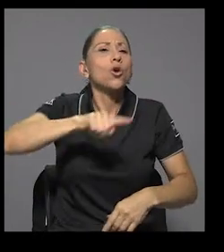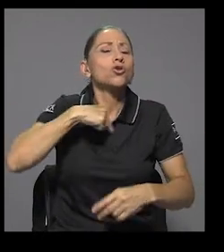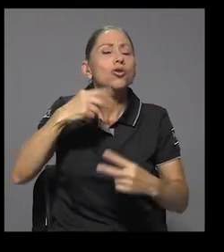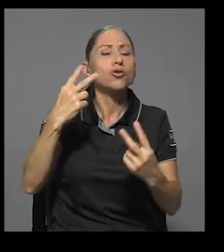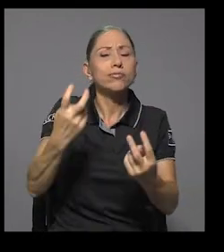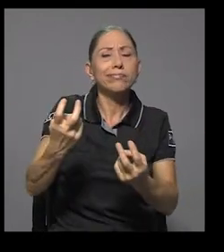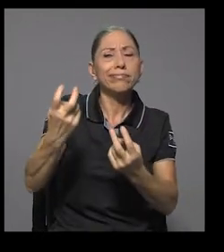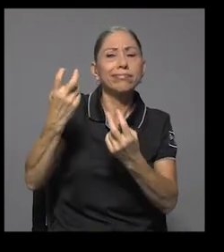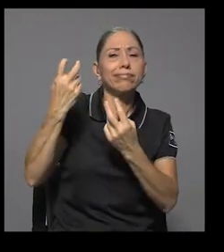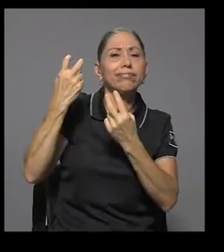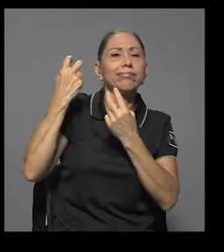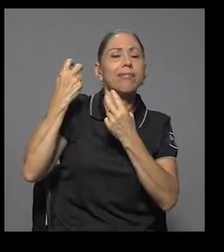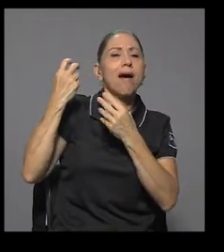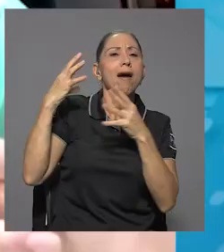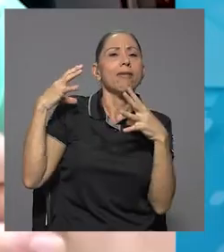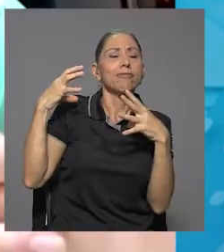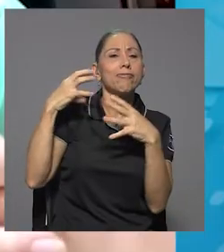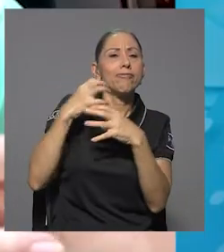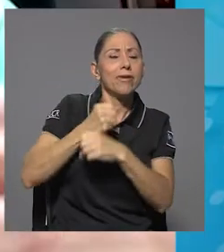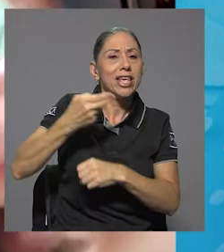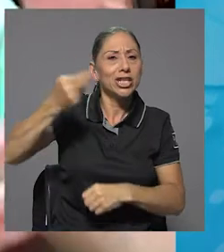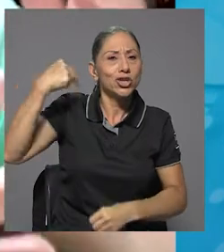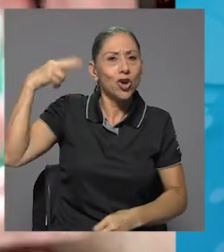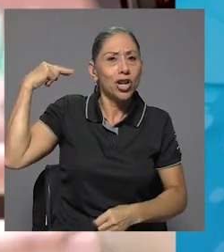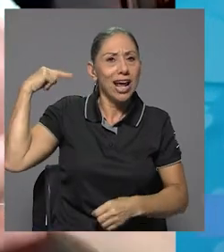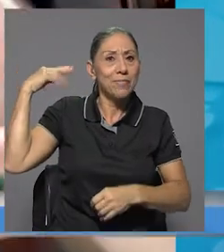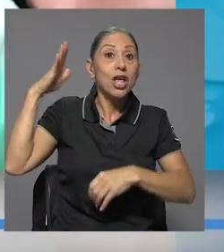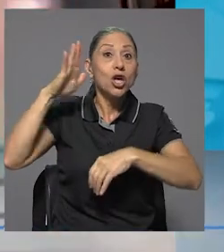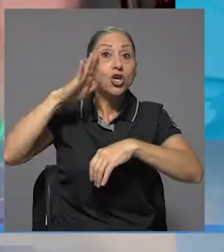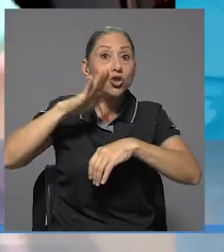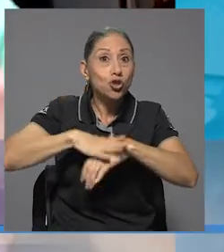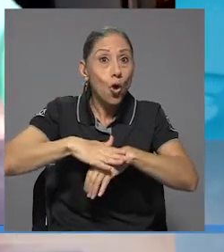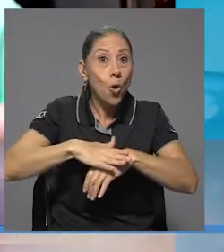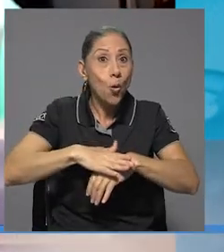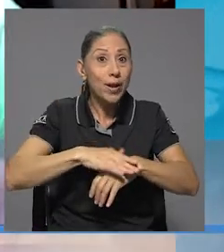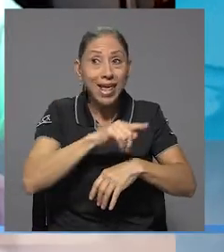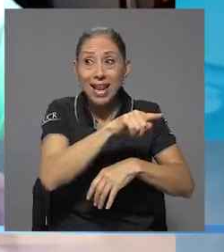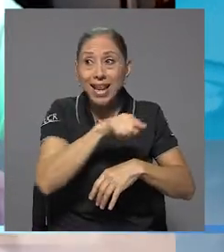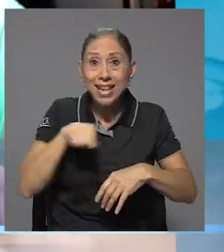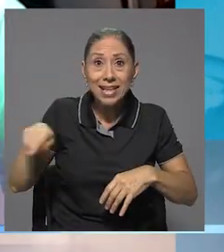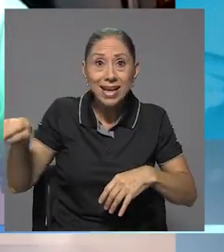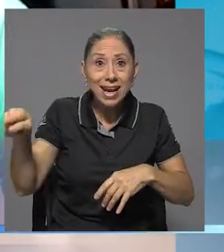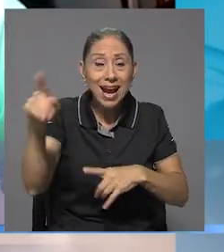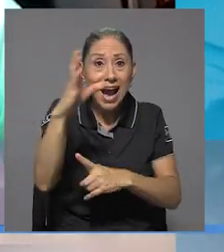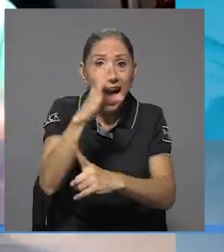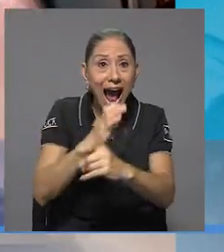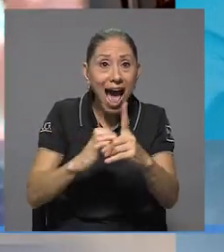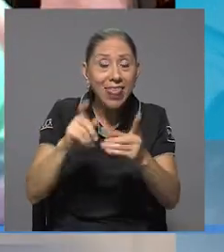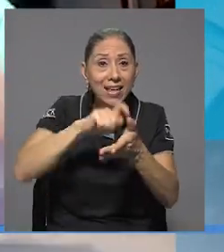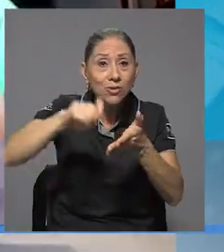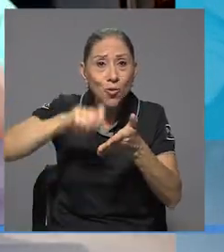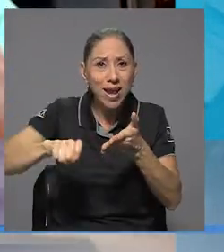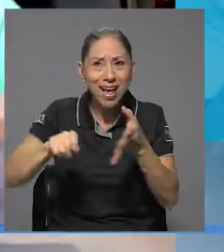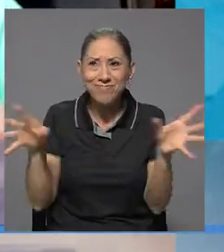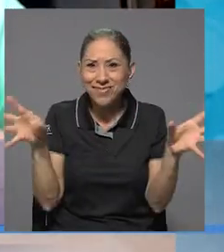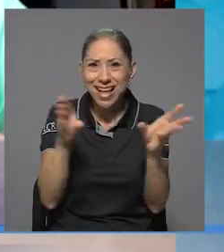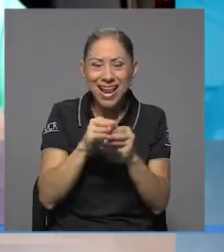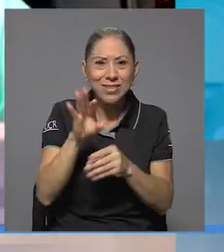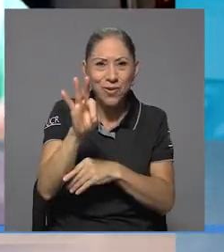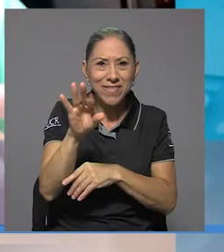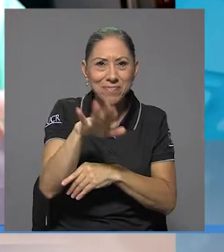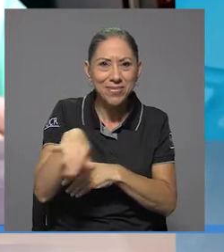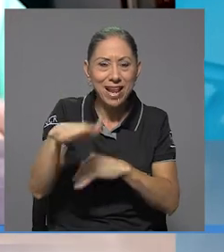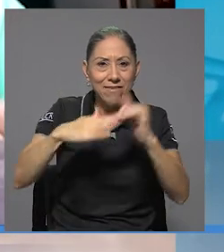histórico acerca de la historia de cada una de las nueve escuelas que conforman la facultad y lo hicimos a modo